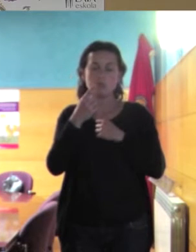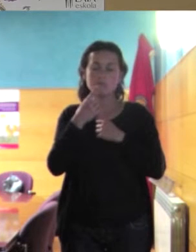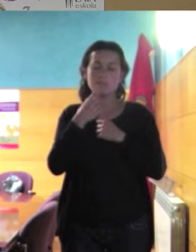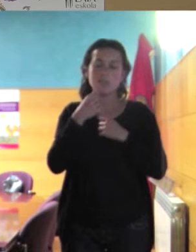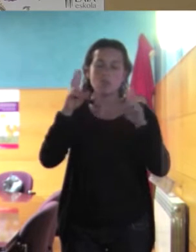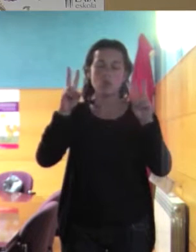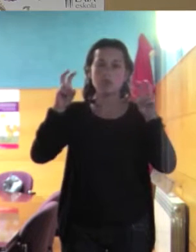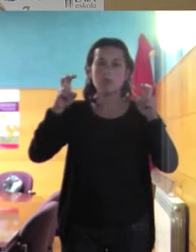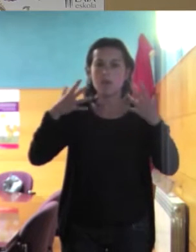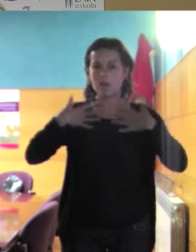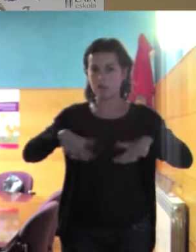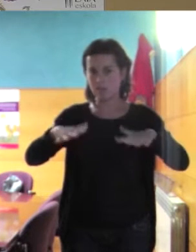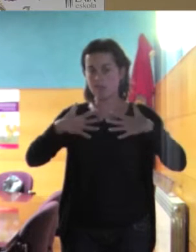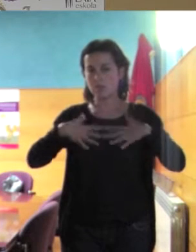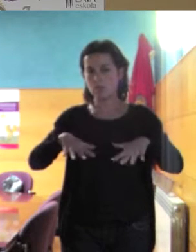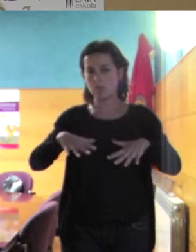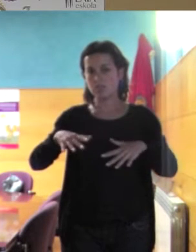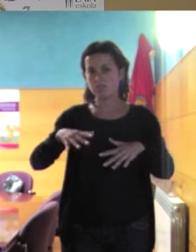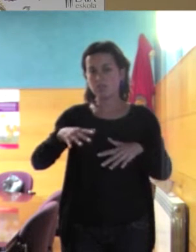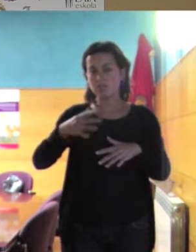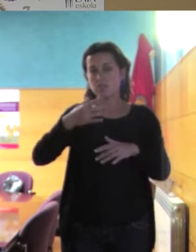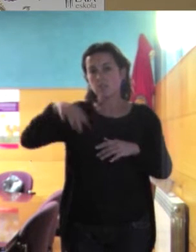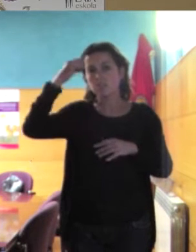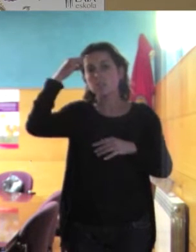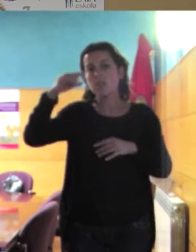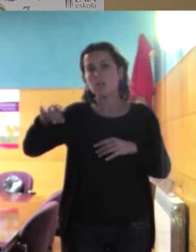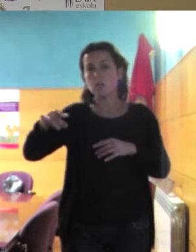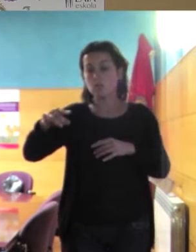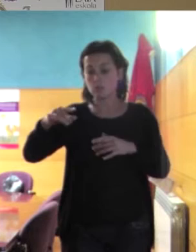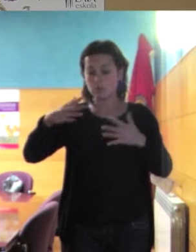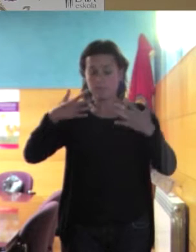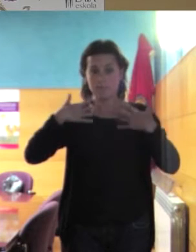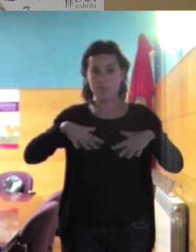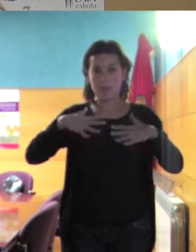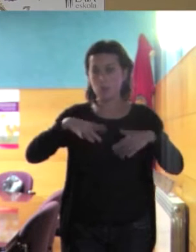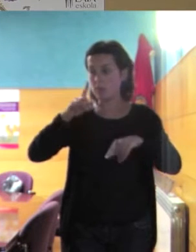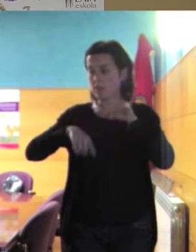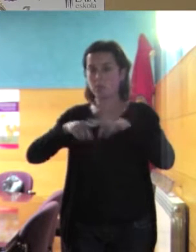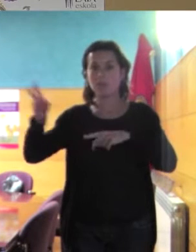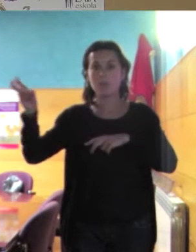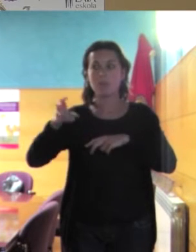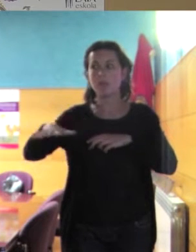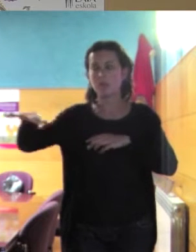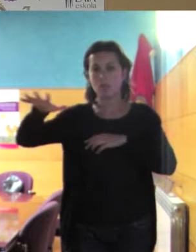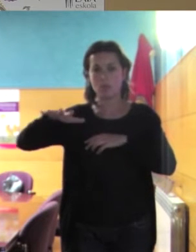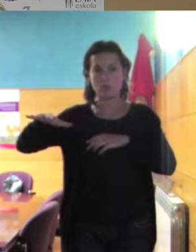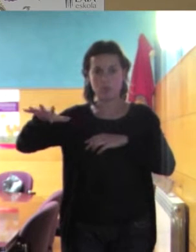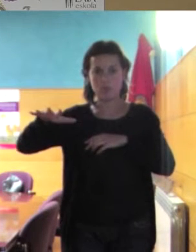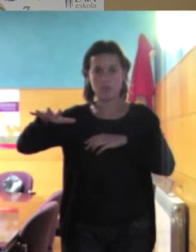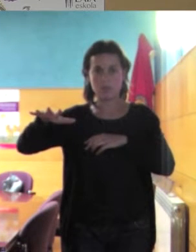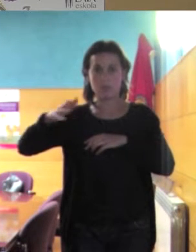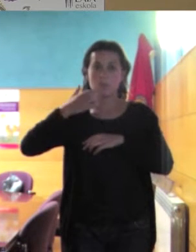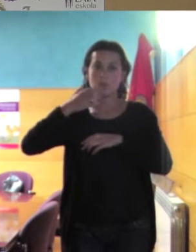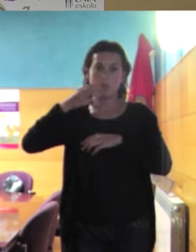y sabemos que con la indumentaria de las mujeres que proceden de determinados países, y de las mujeres de cultura